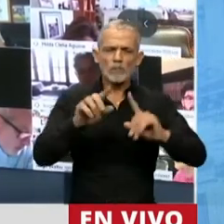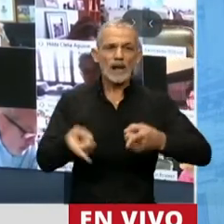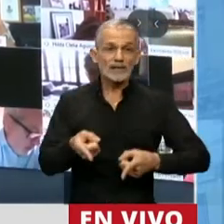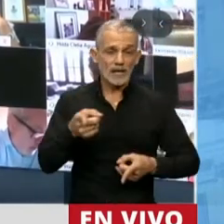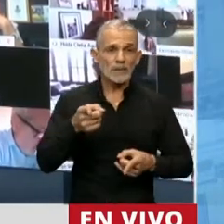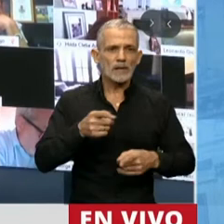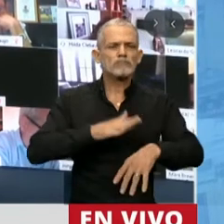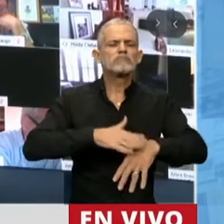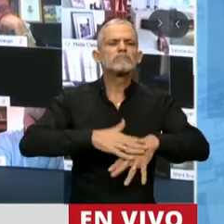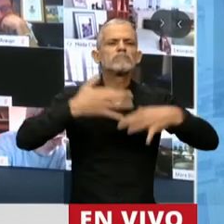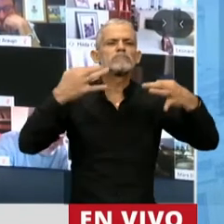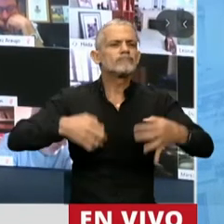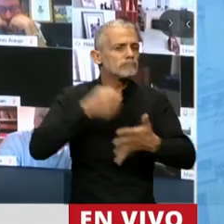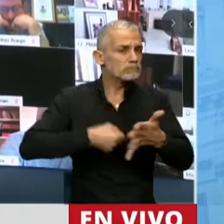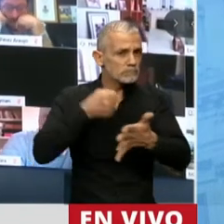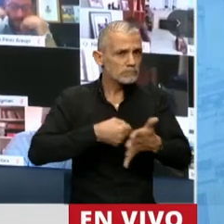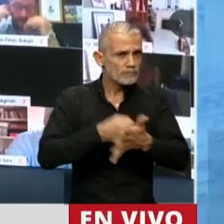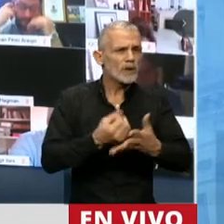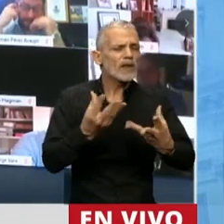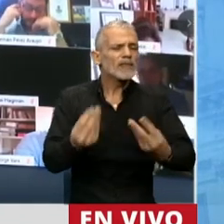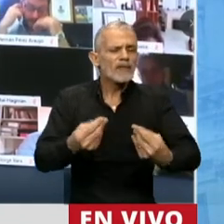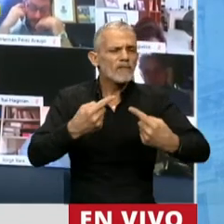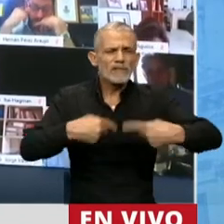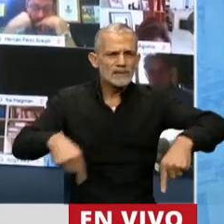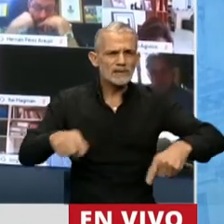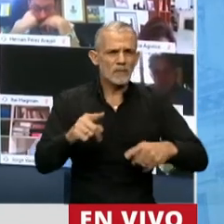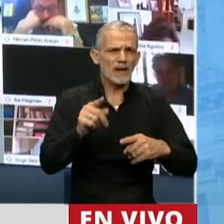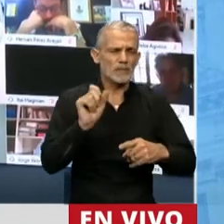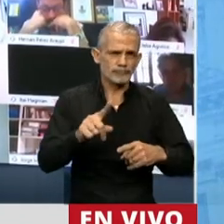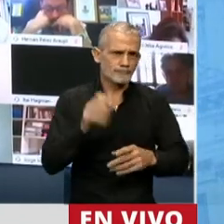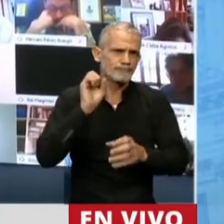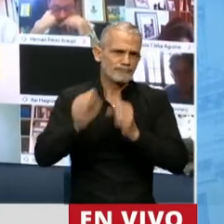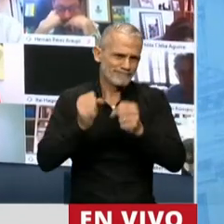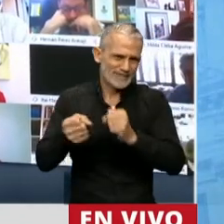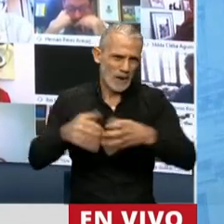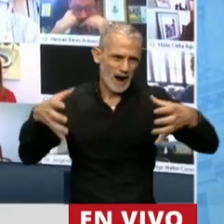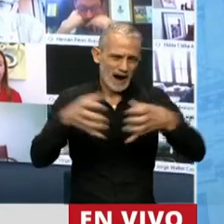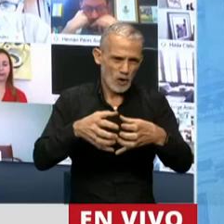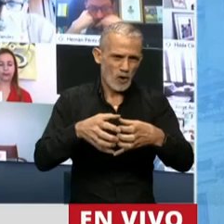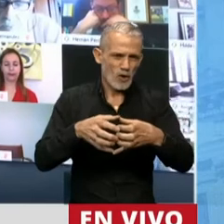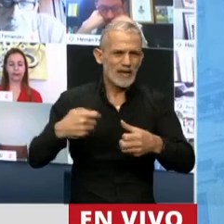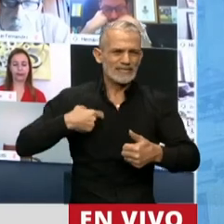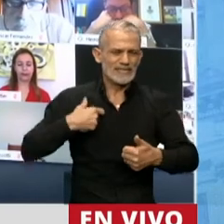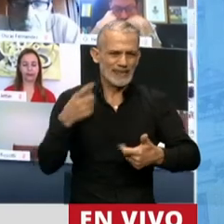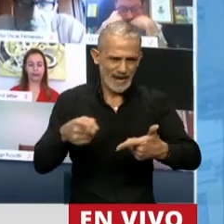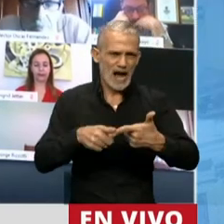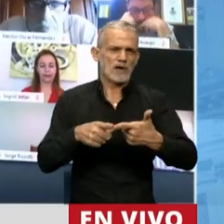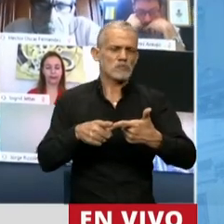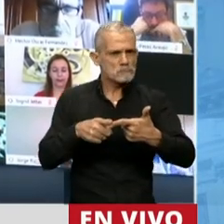un comprometido luchador y defensor de las causas obreras del movimiento sindical.